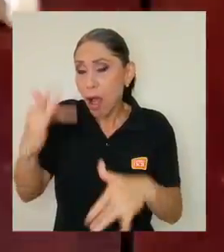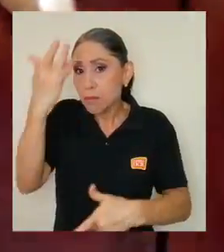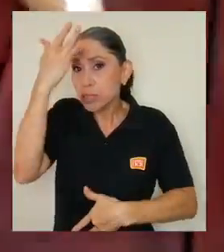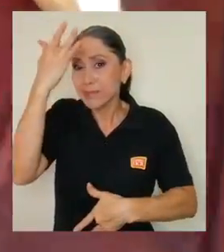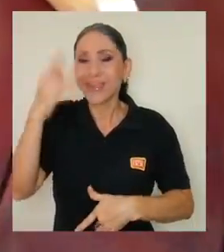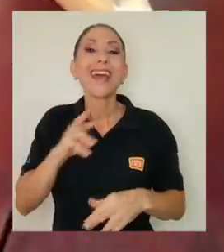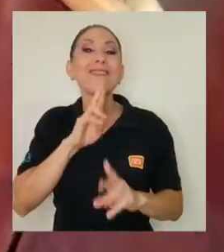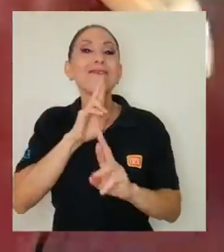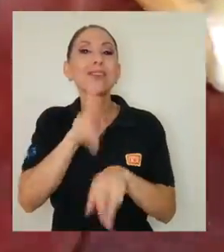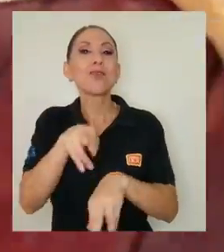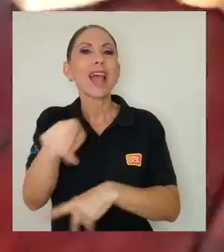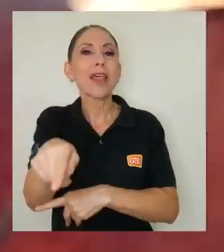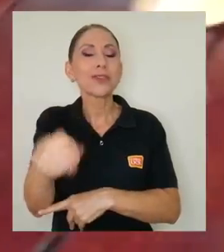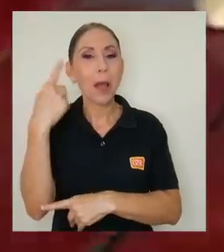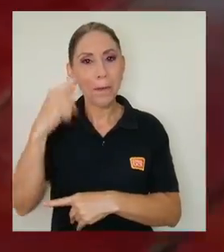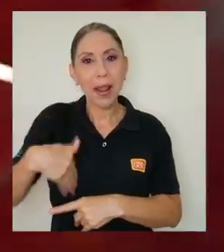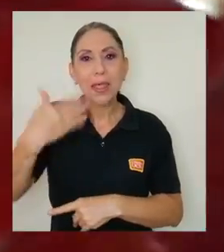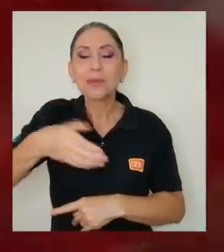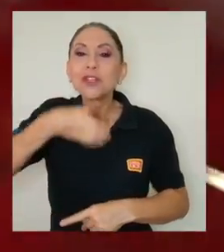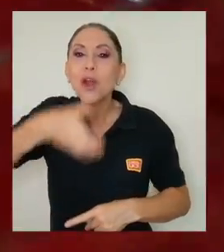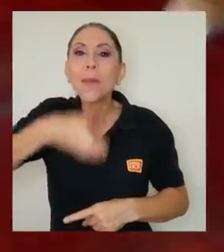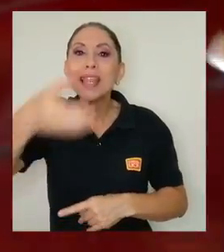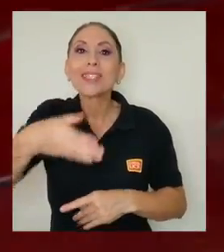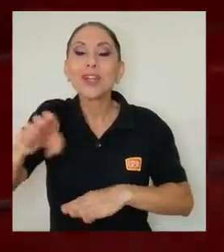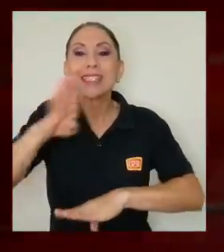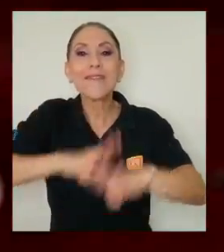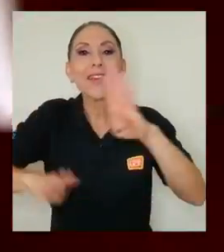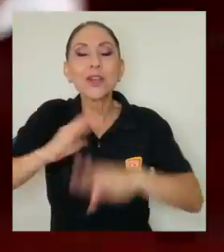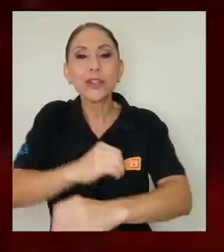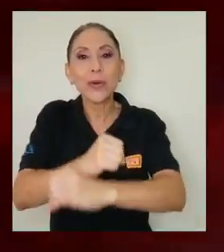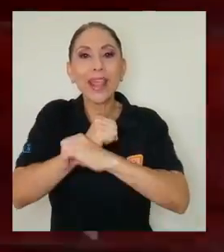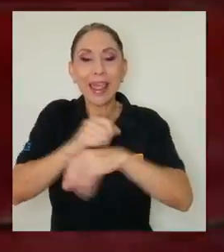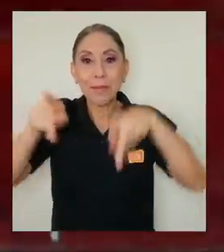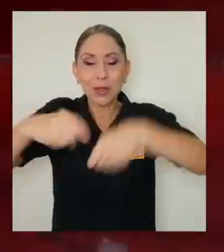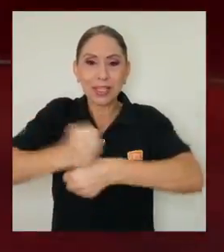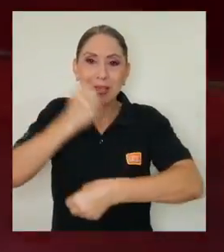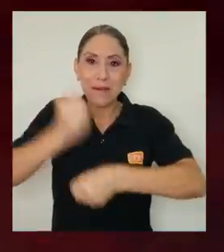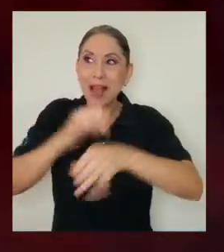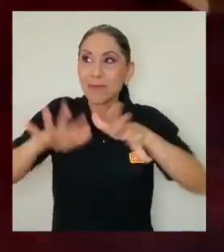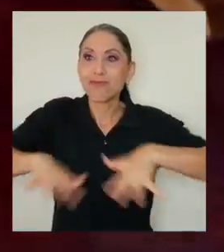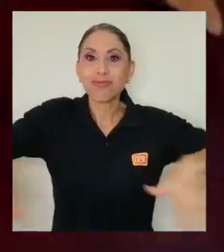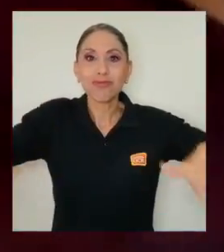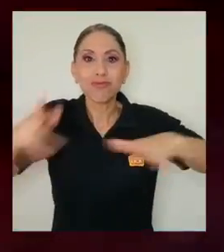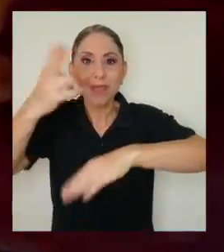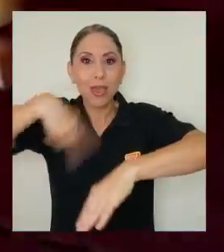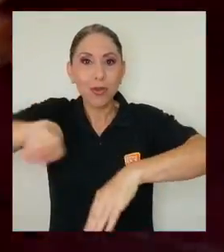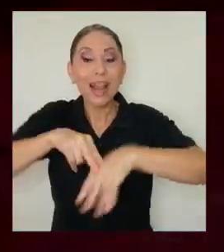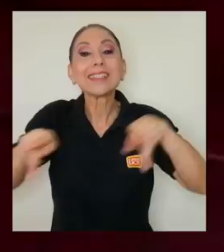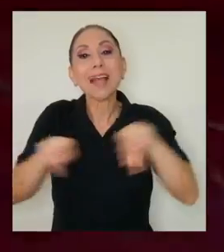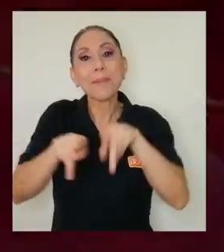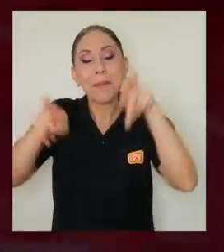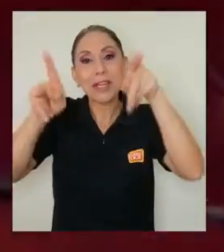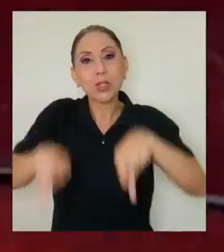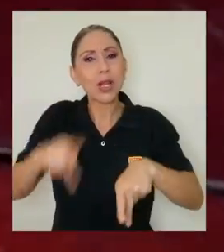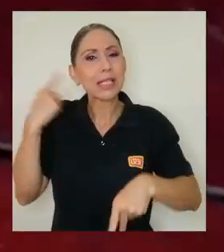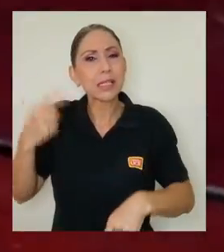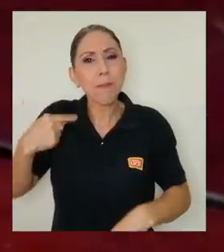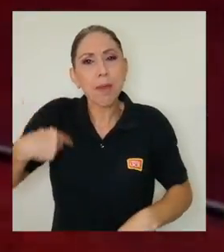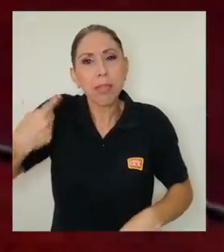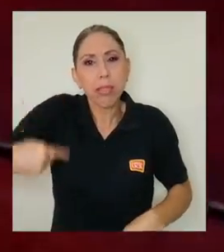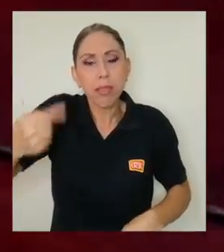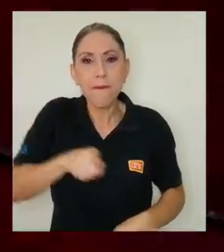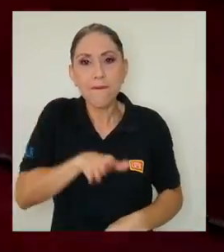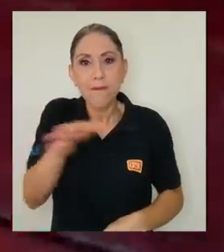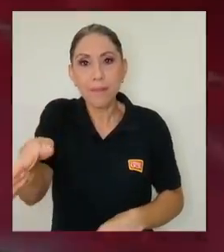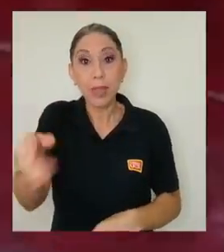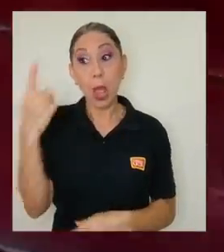obtenidos servirán para dar recomendaciones de bioseguridad al personal de los centros de acopio silvestres y quienes los frecuentan. Debido a